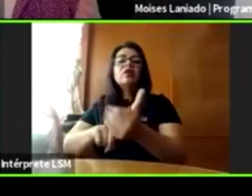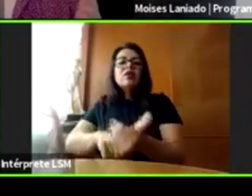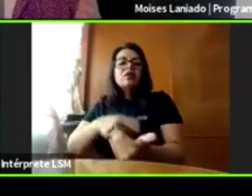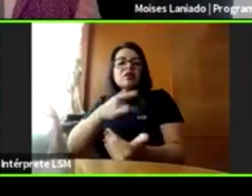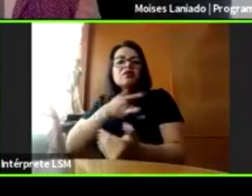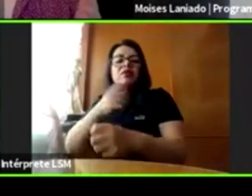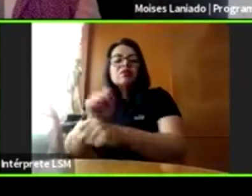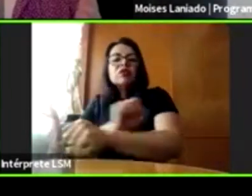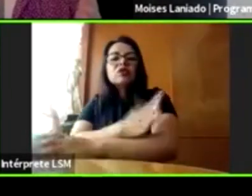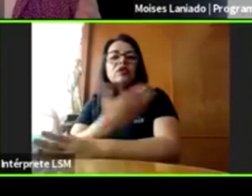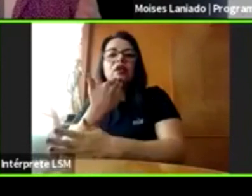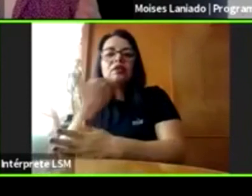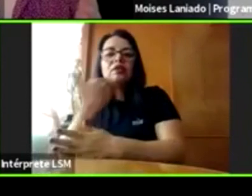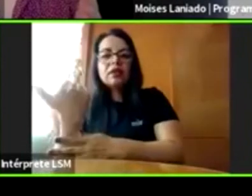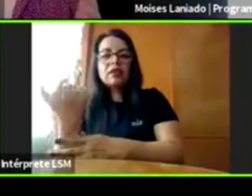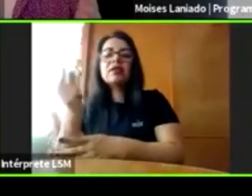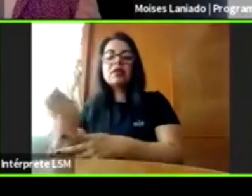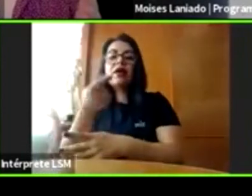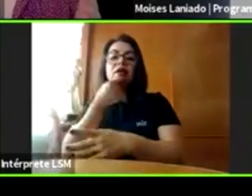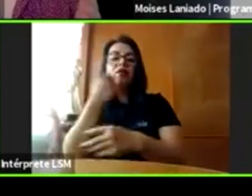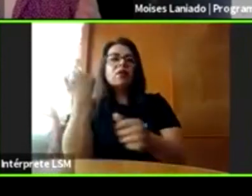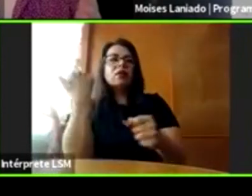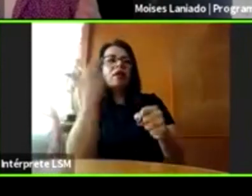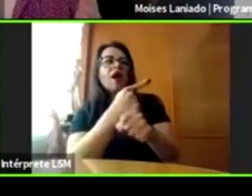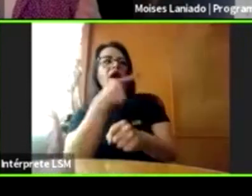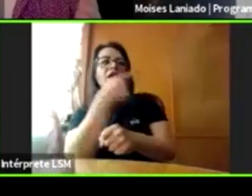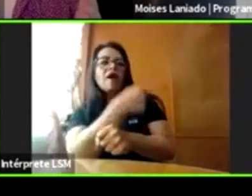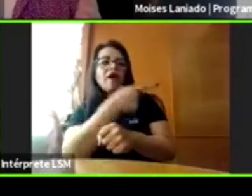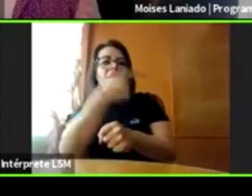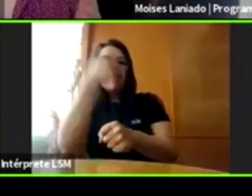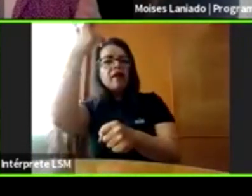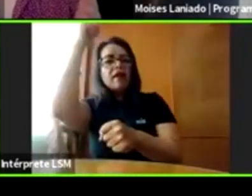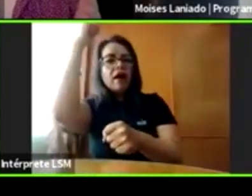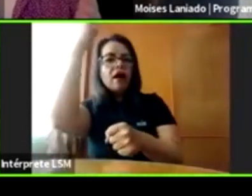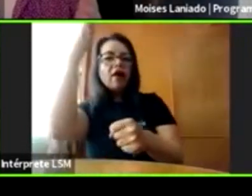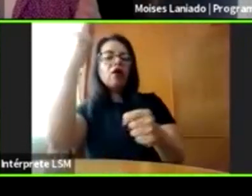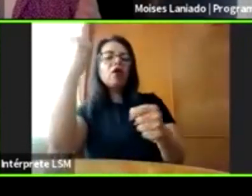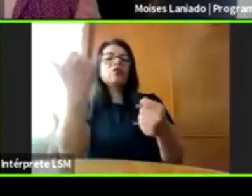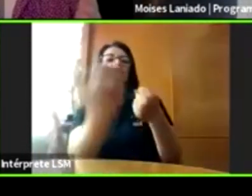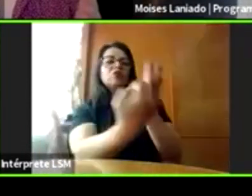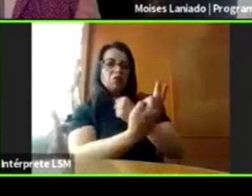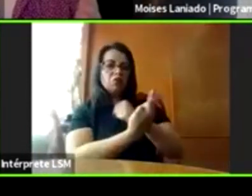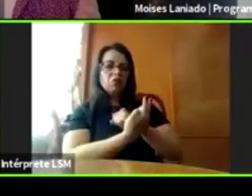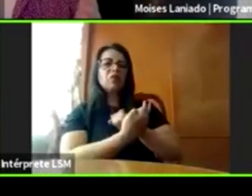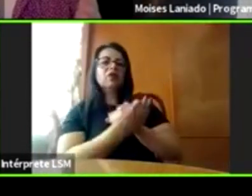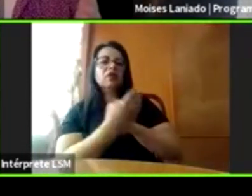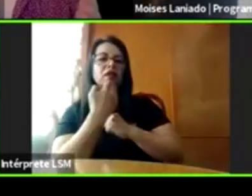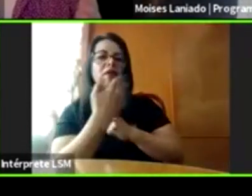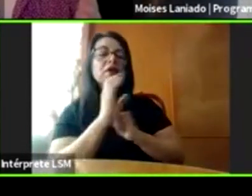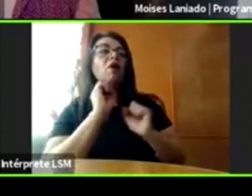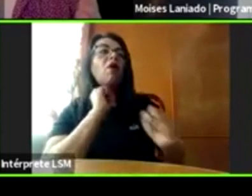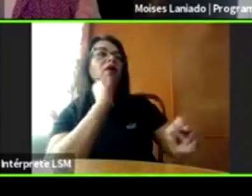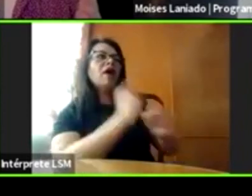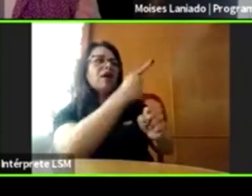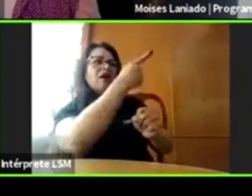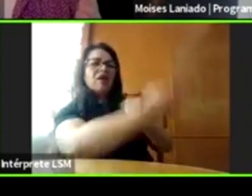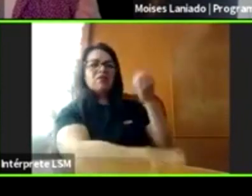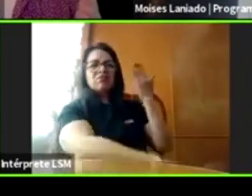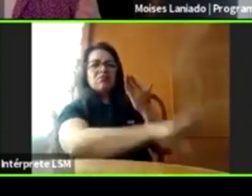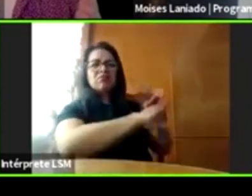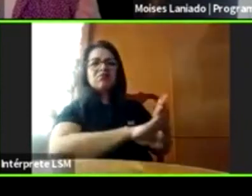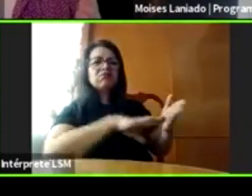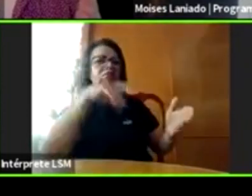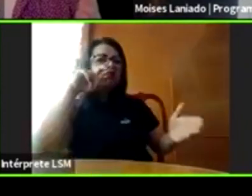protector de aquel adulto que está cometiendo una práctica abusiva sexual. También otra cosa que tenemos que tener